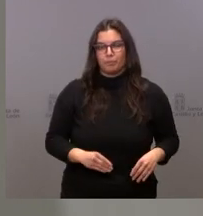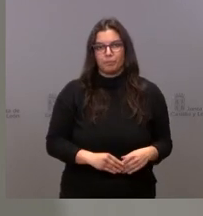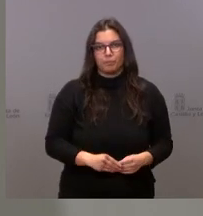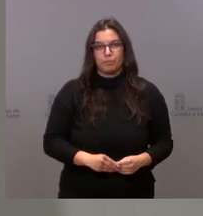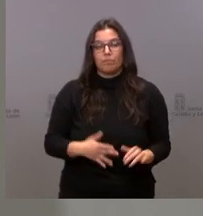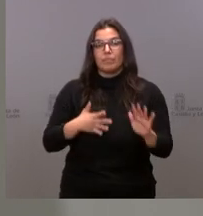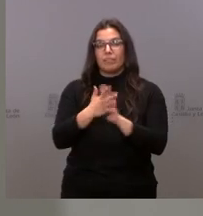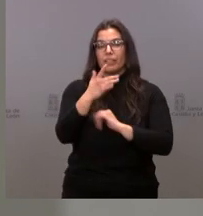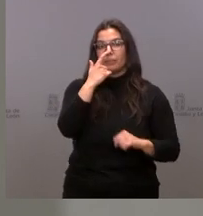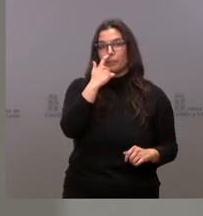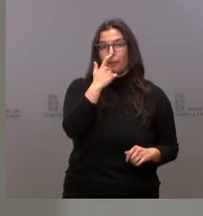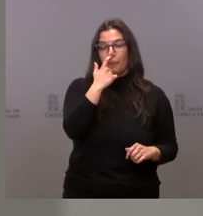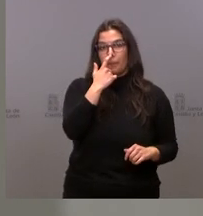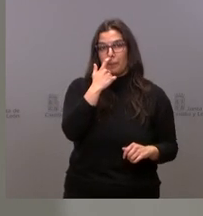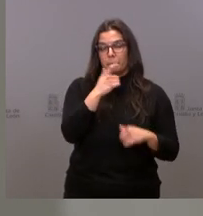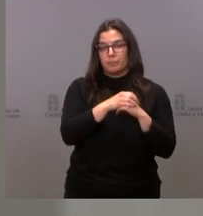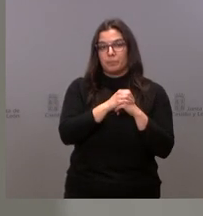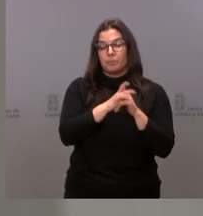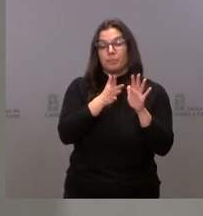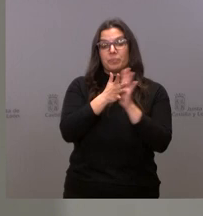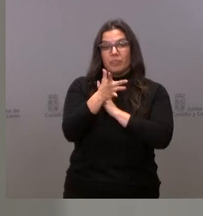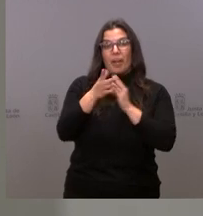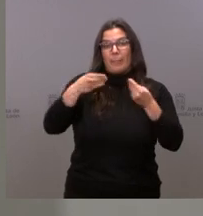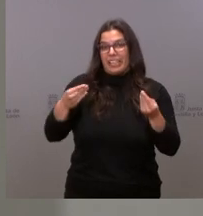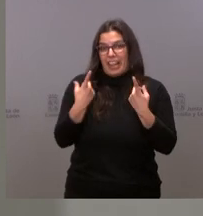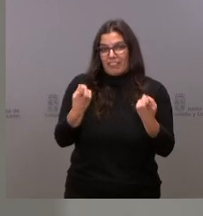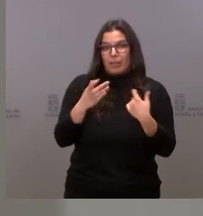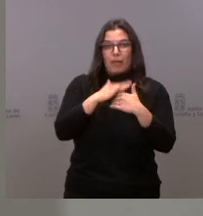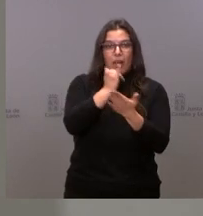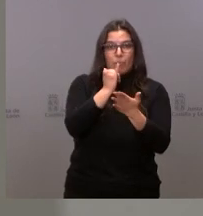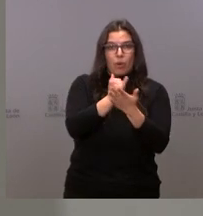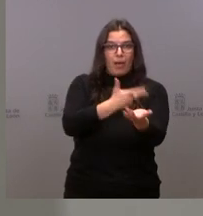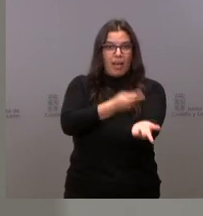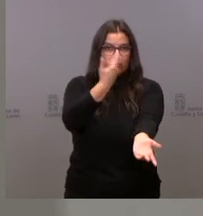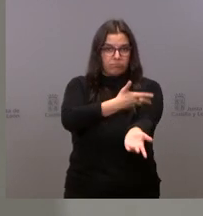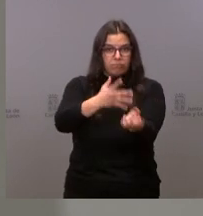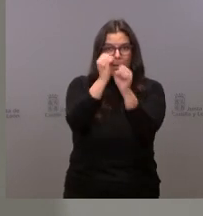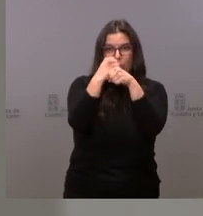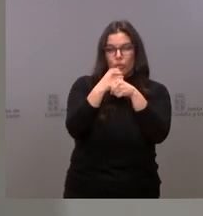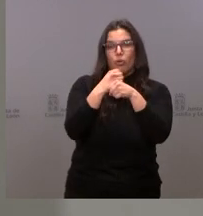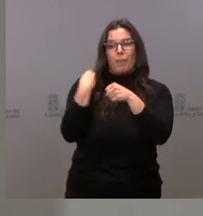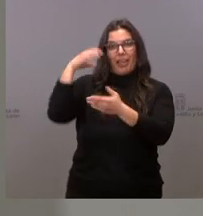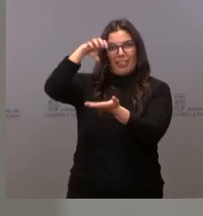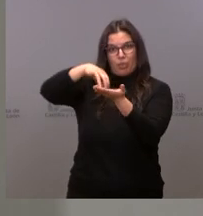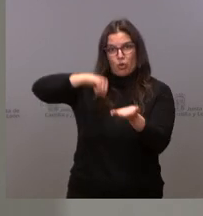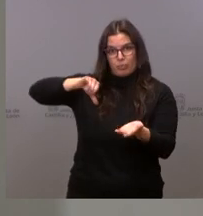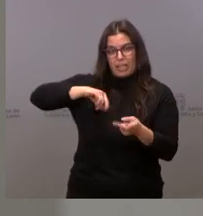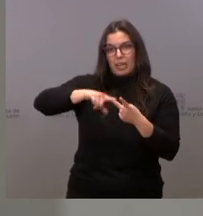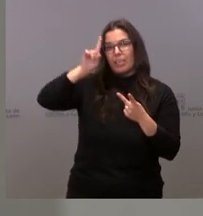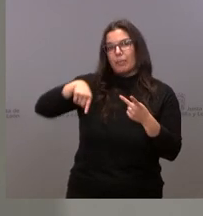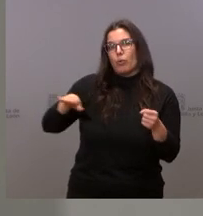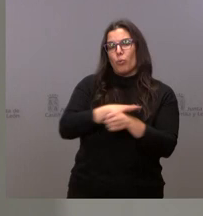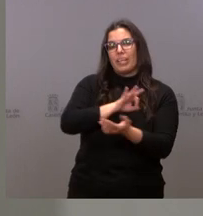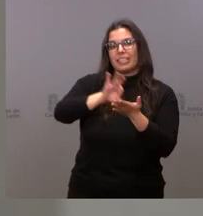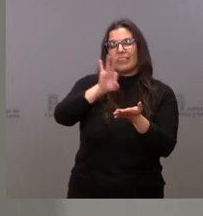Se trata del material necesario para pruebas analíticas de laboratorio en el complejo asistencial y la cobertura del servicio